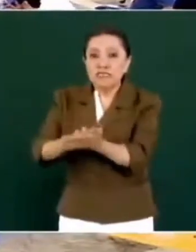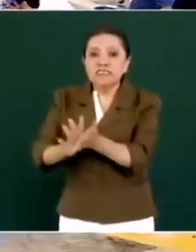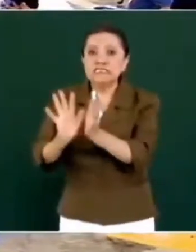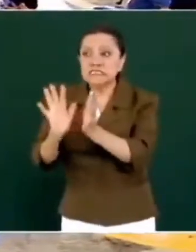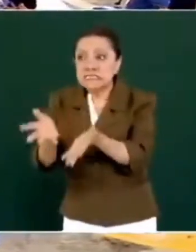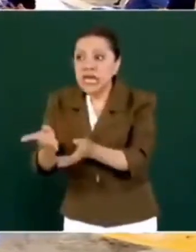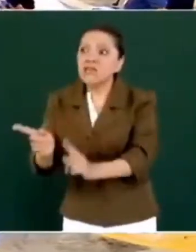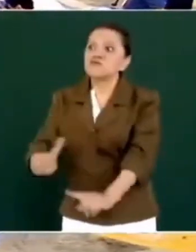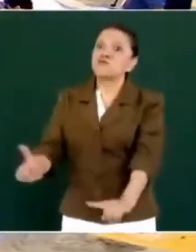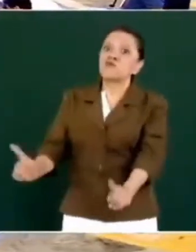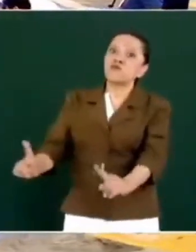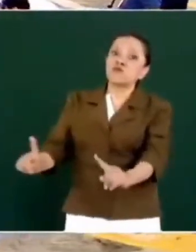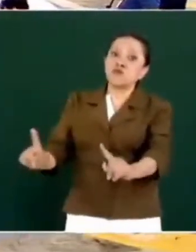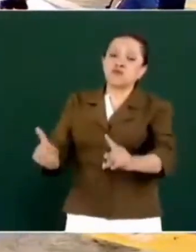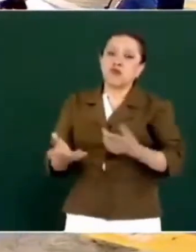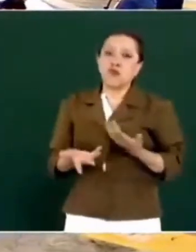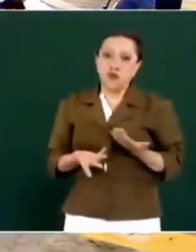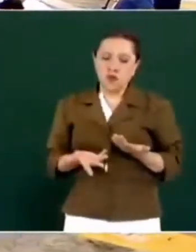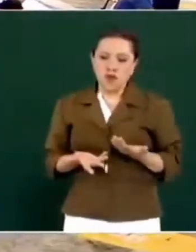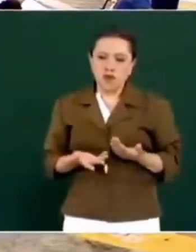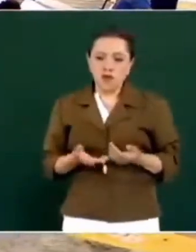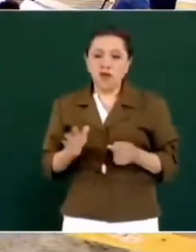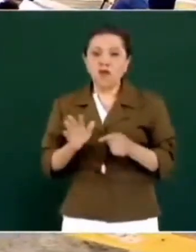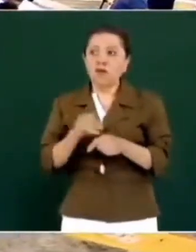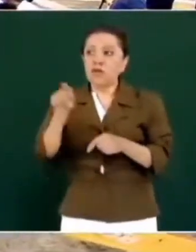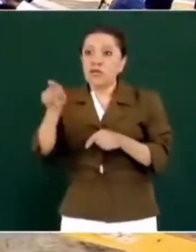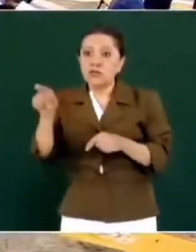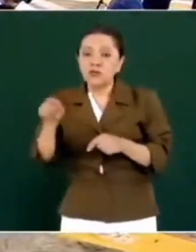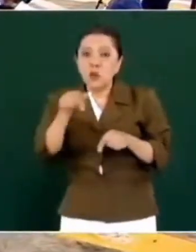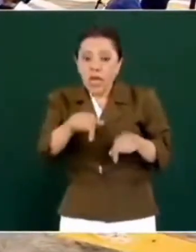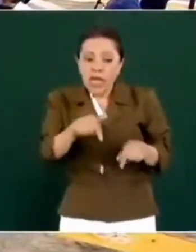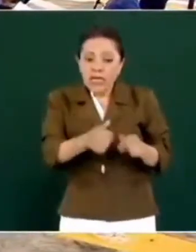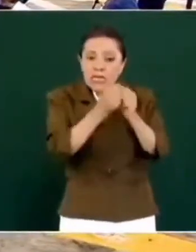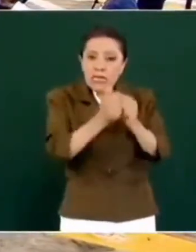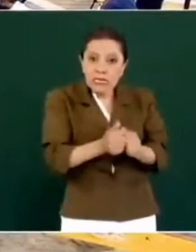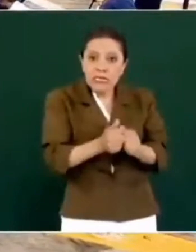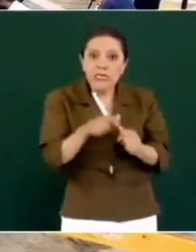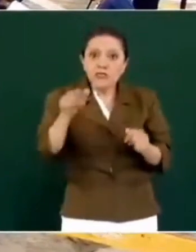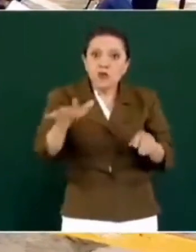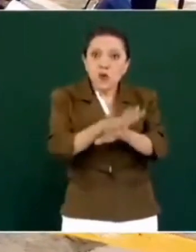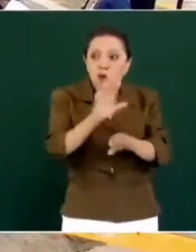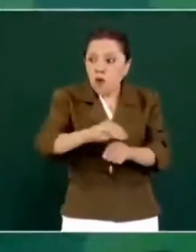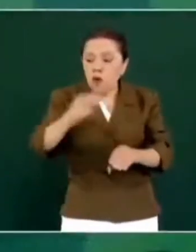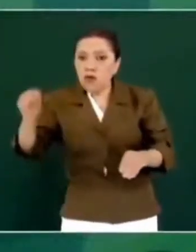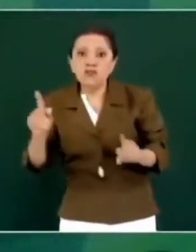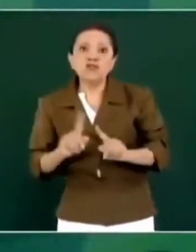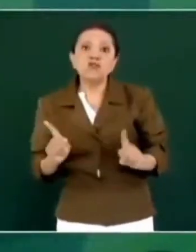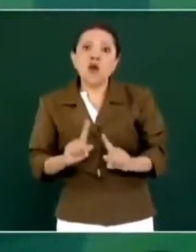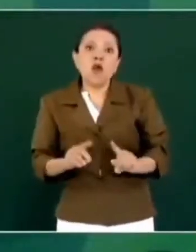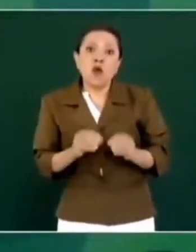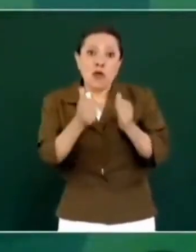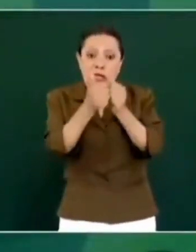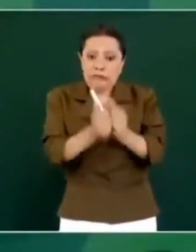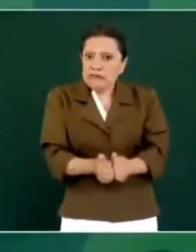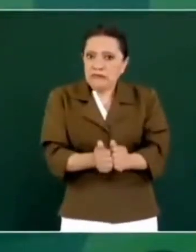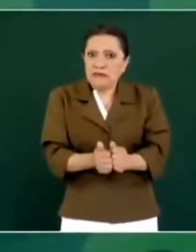no te muevas de donde estás que